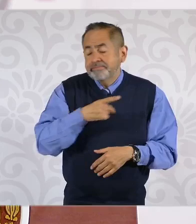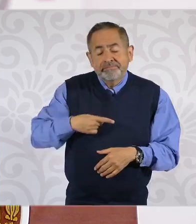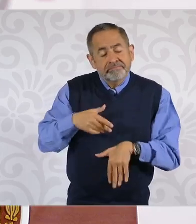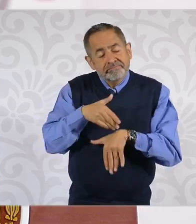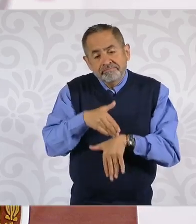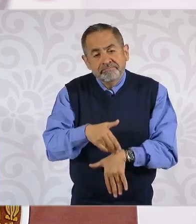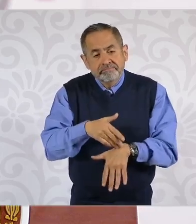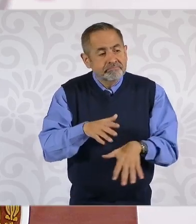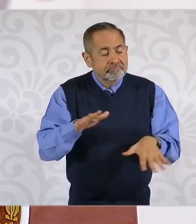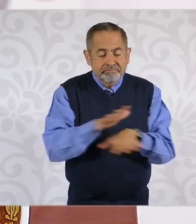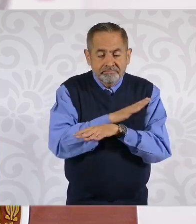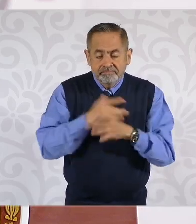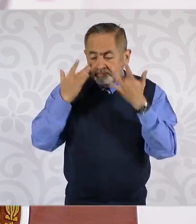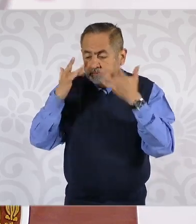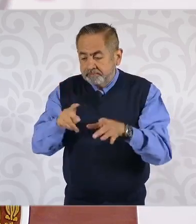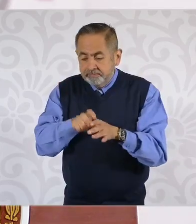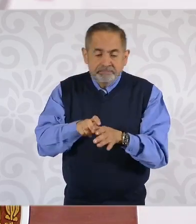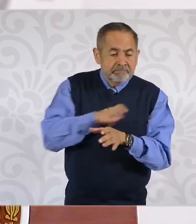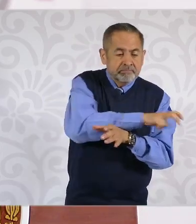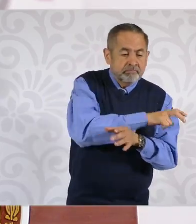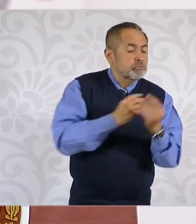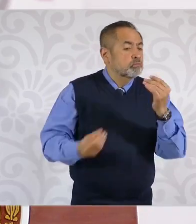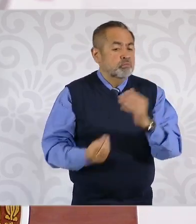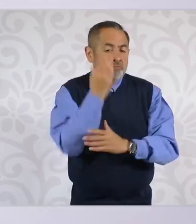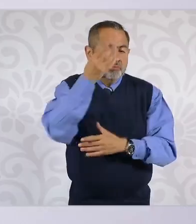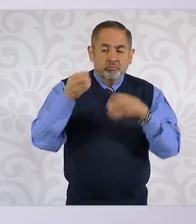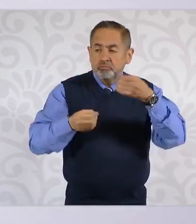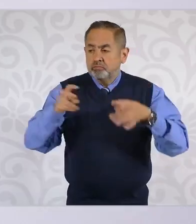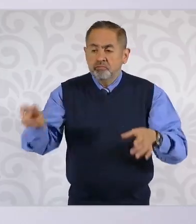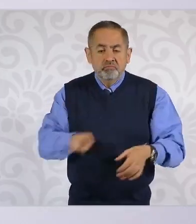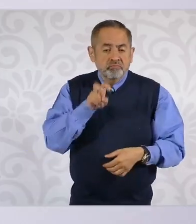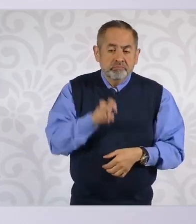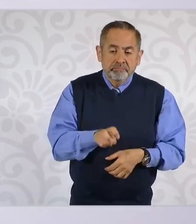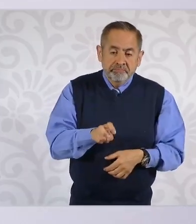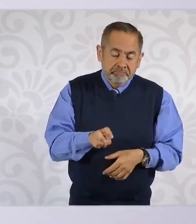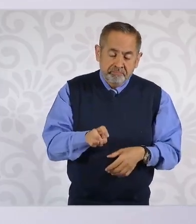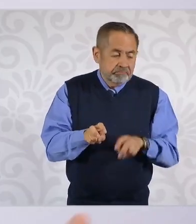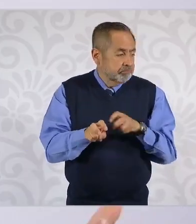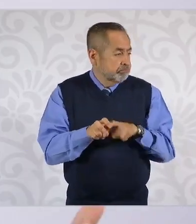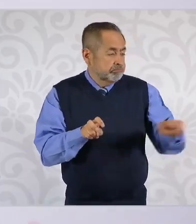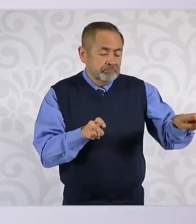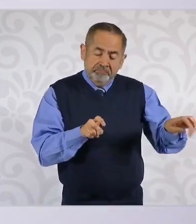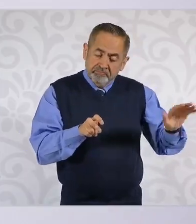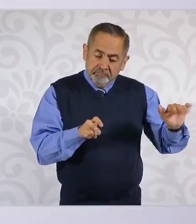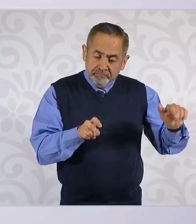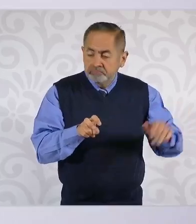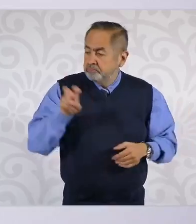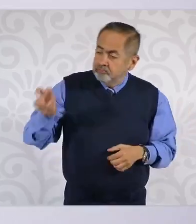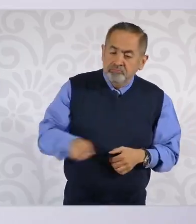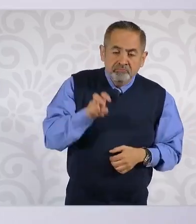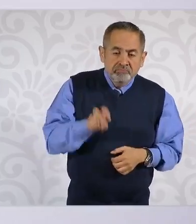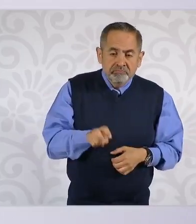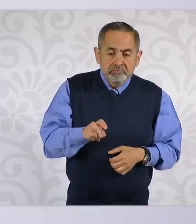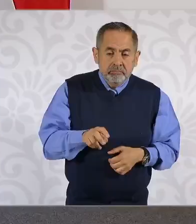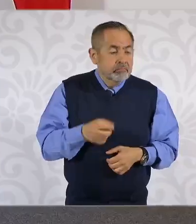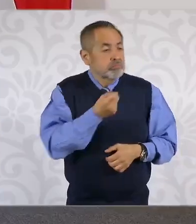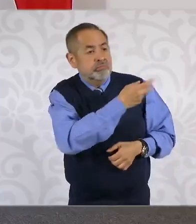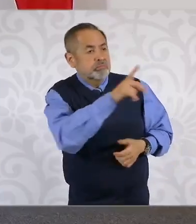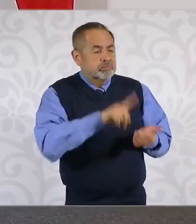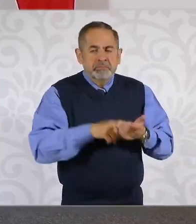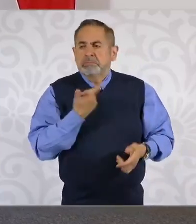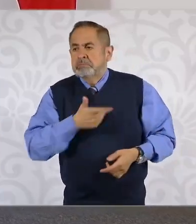espacio a los nuevos jueces. Entonces, pues muchos de ellos no están de acuerdo.